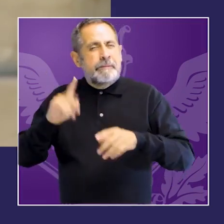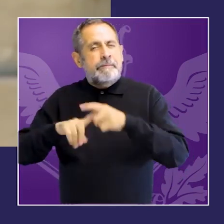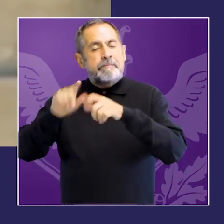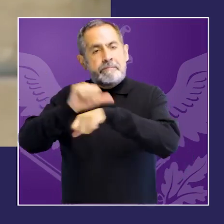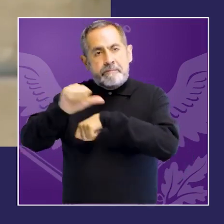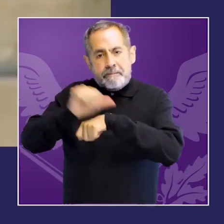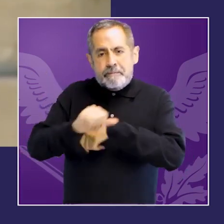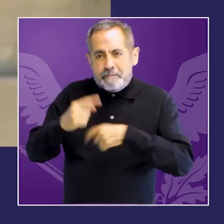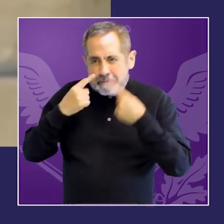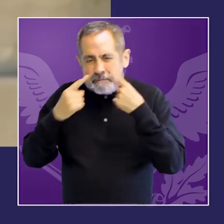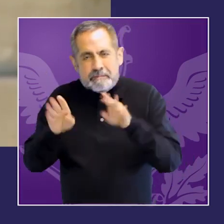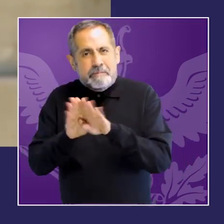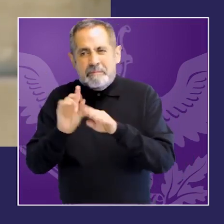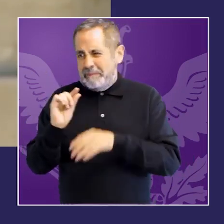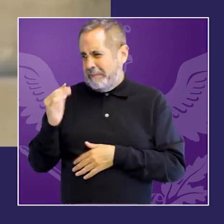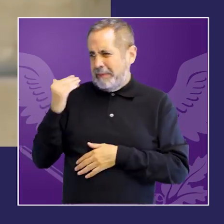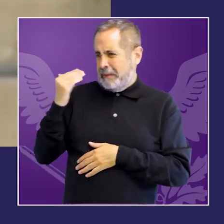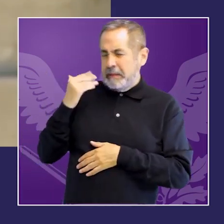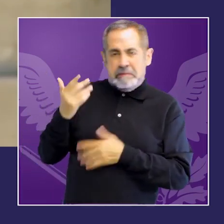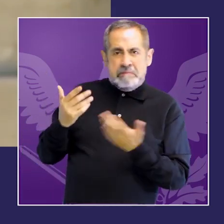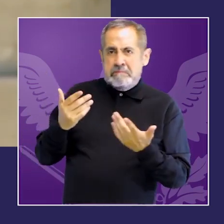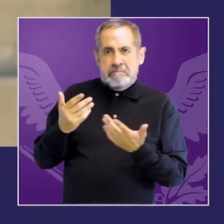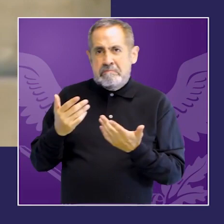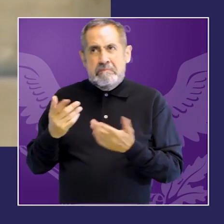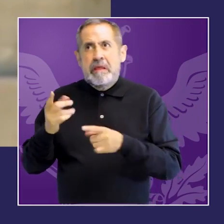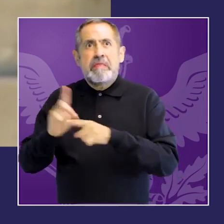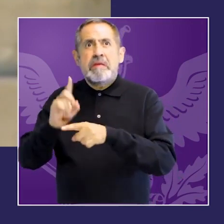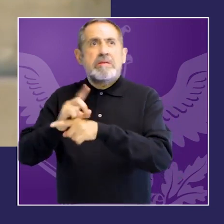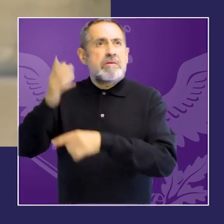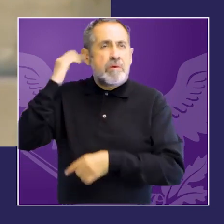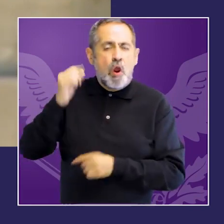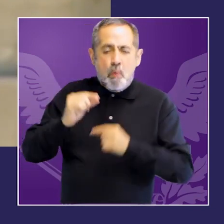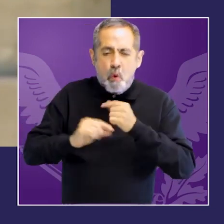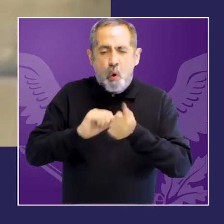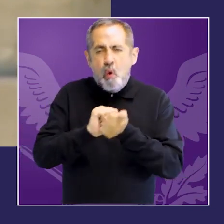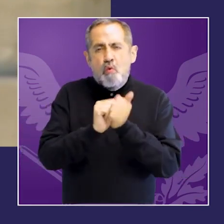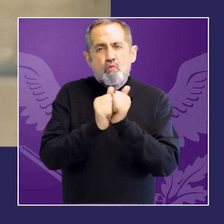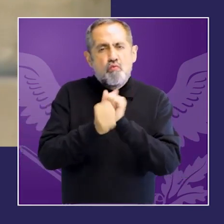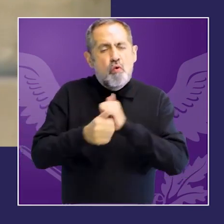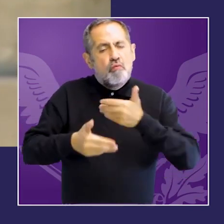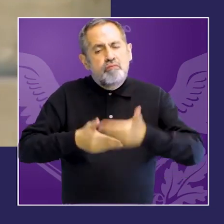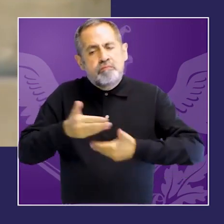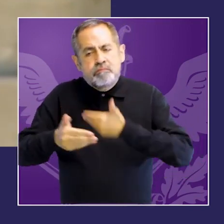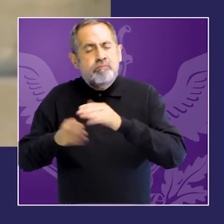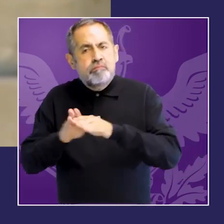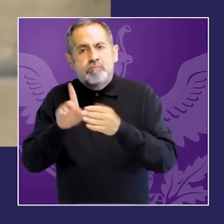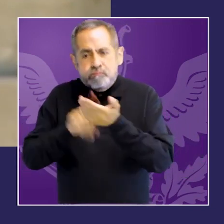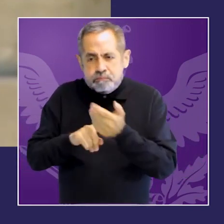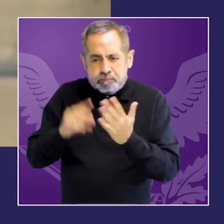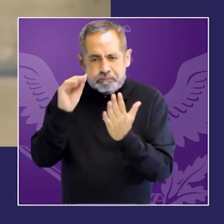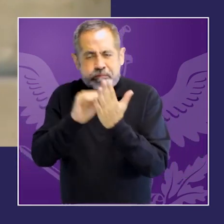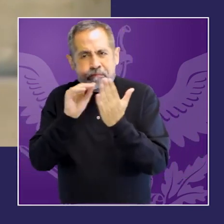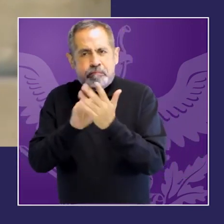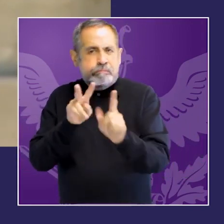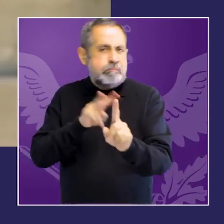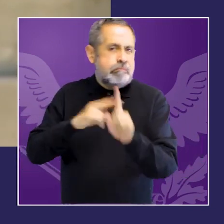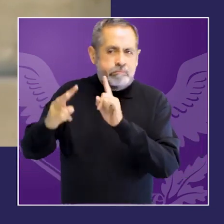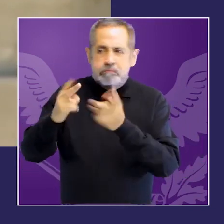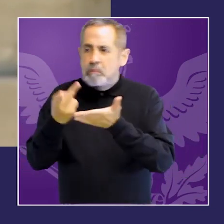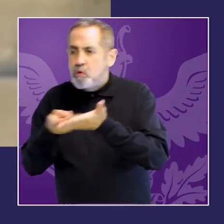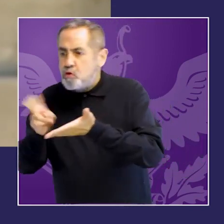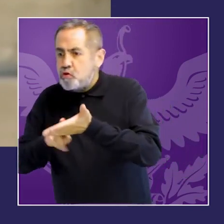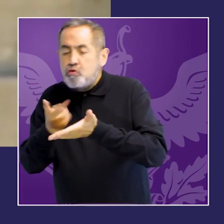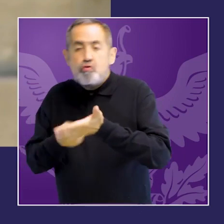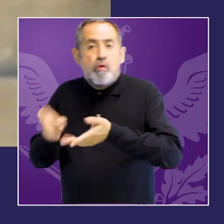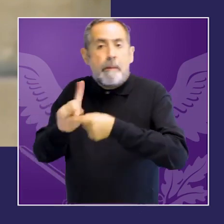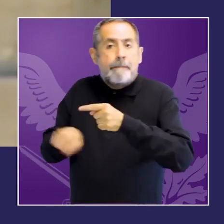solamente las ganas de saber, la voluntad de conocer, es hacer algo con esa información. Para hacer lo mejor posible con esa información tiene que tener